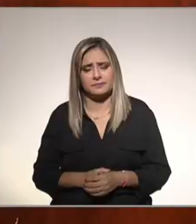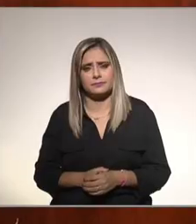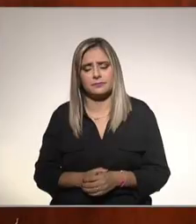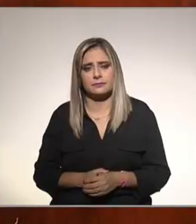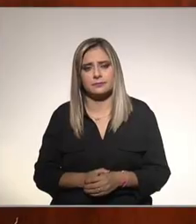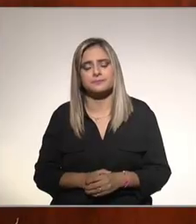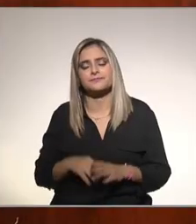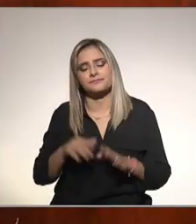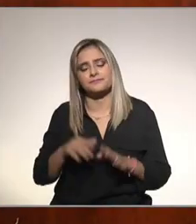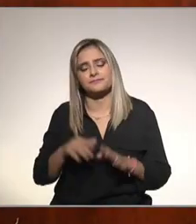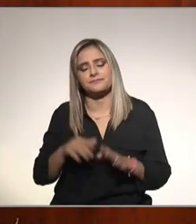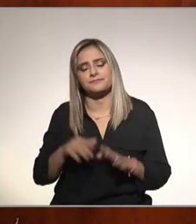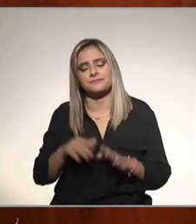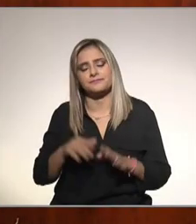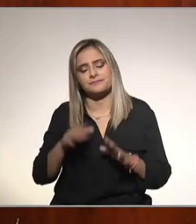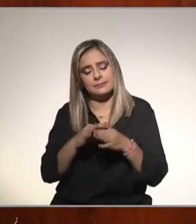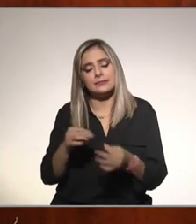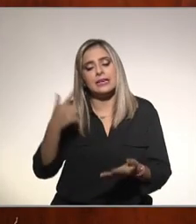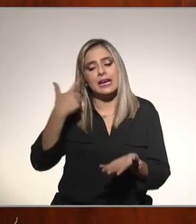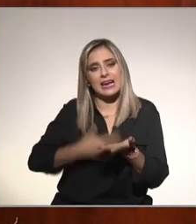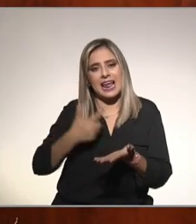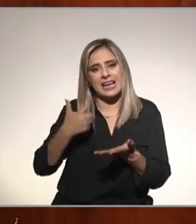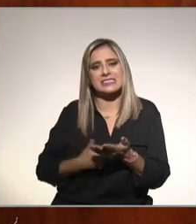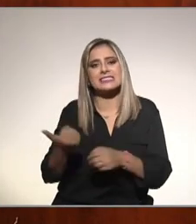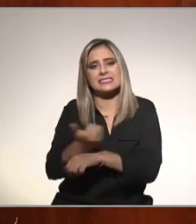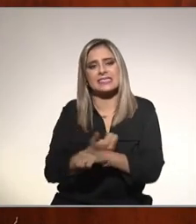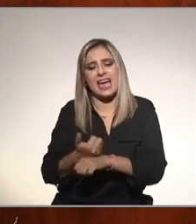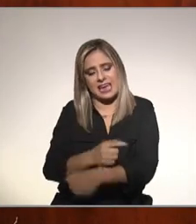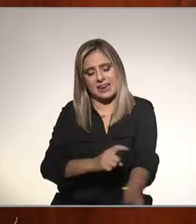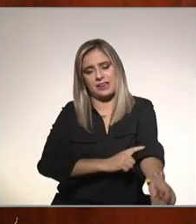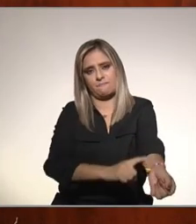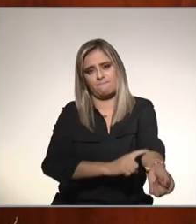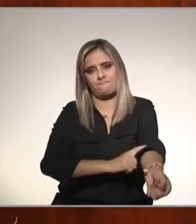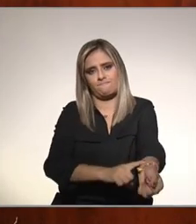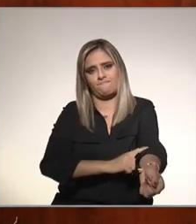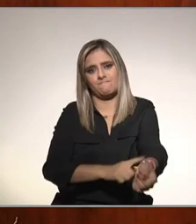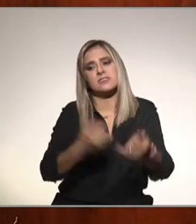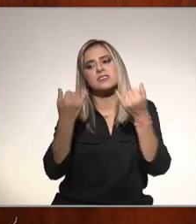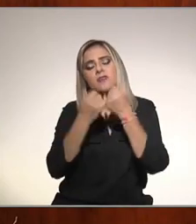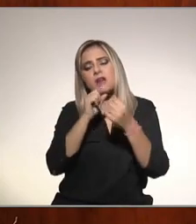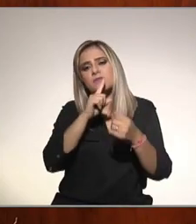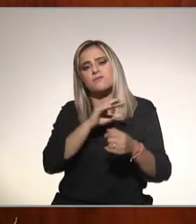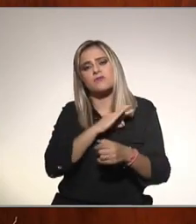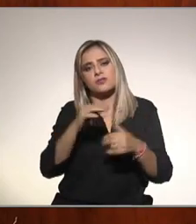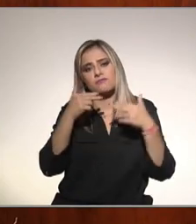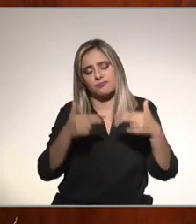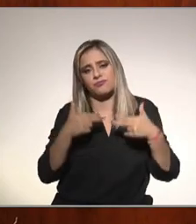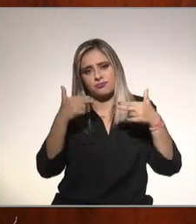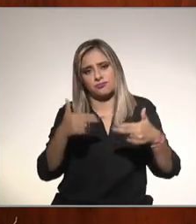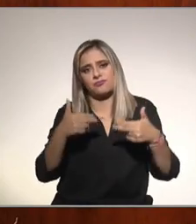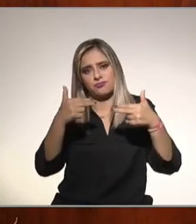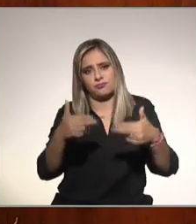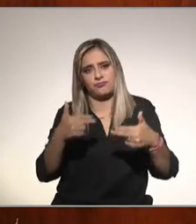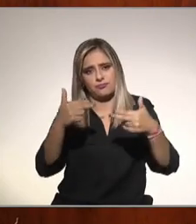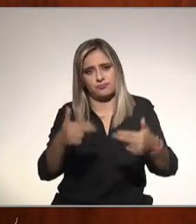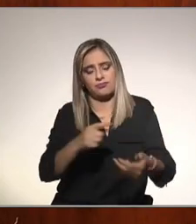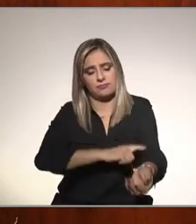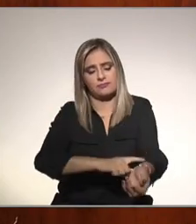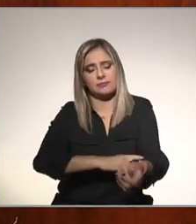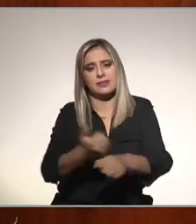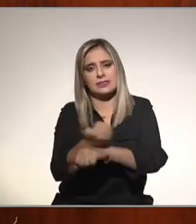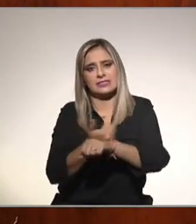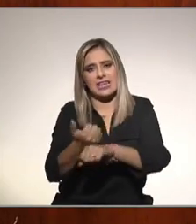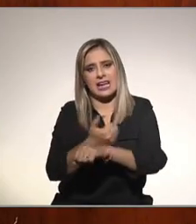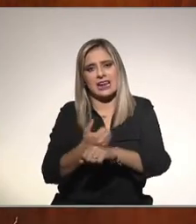regresamos a las grasas en sangre y eso también incluso familiar puede tener un problema familiar de grasas en sangre